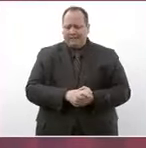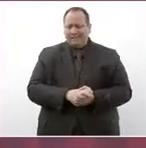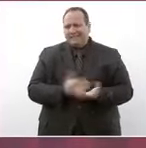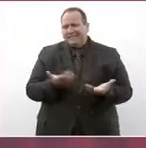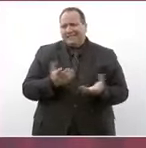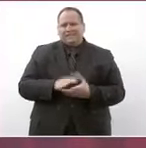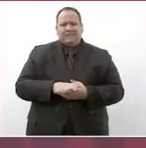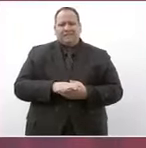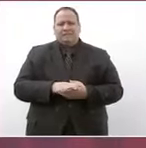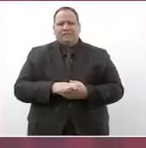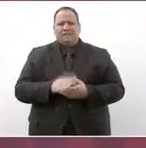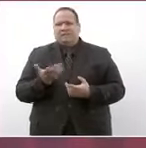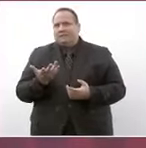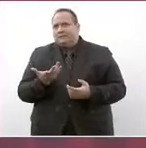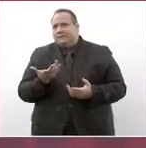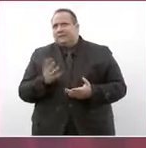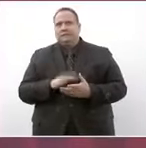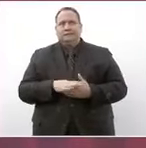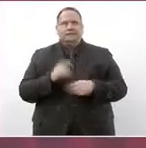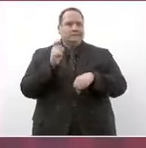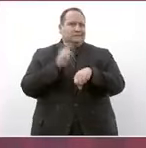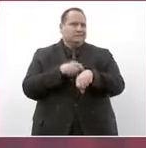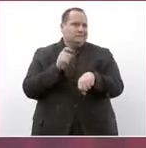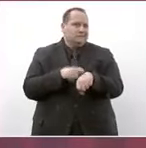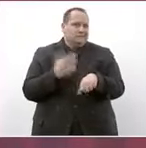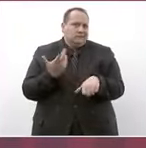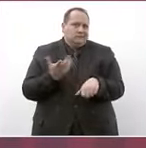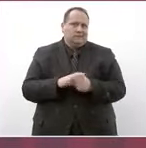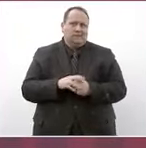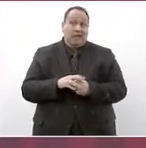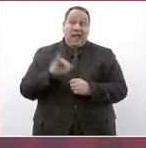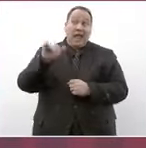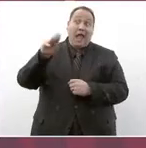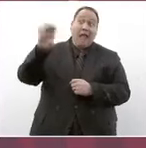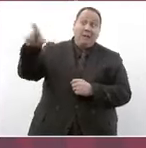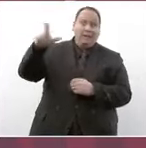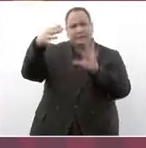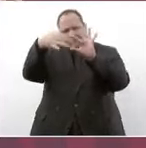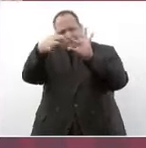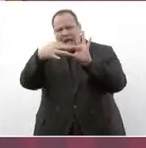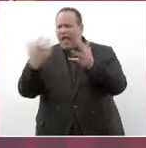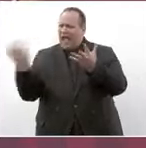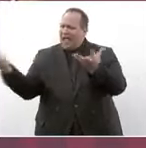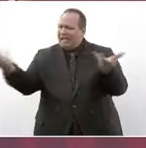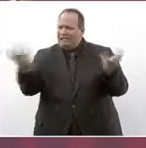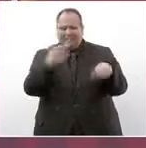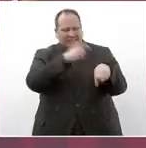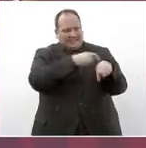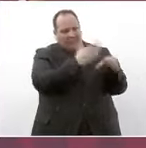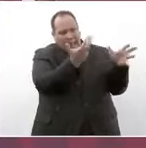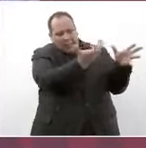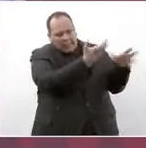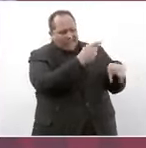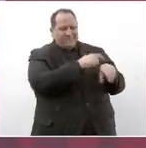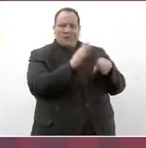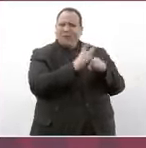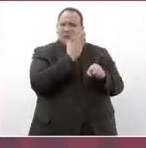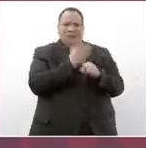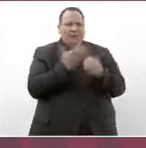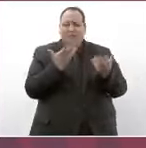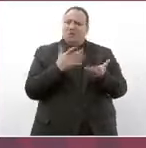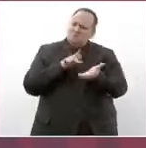le alcanzó el tiempo a Jaime hizo muchas cosas lo